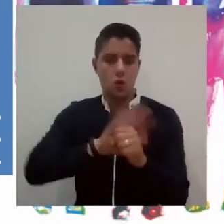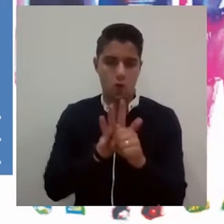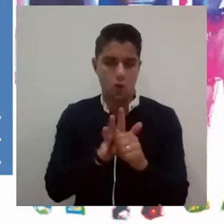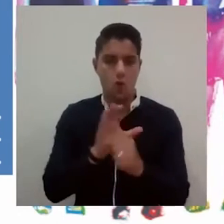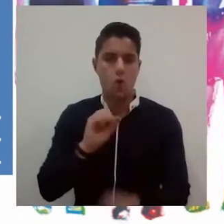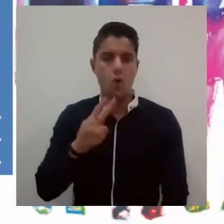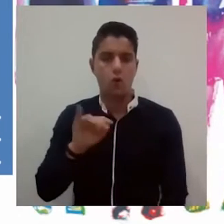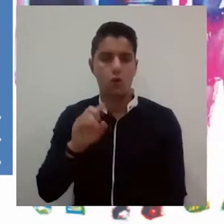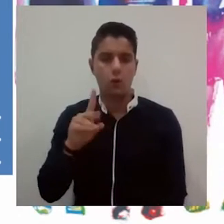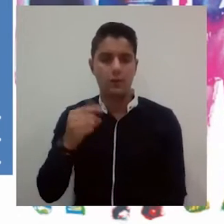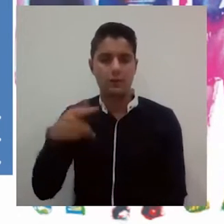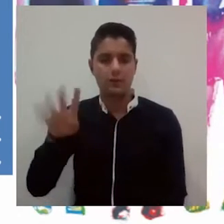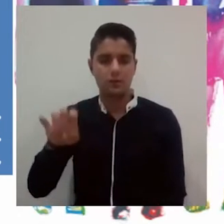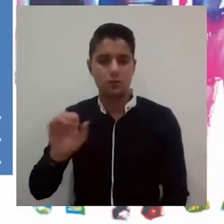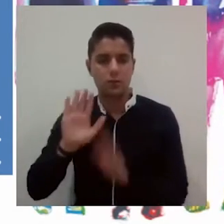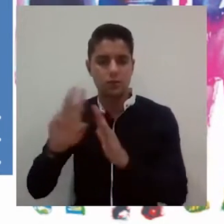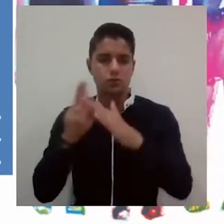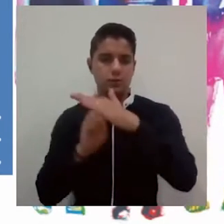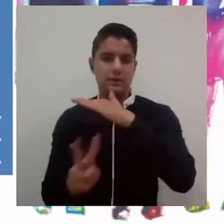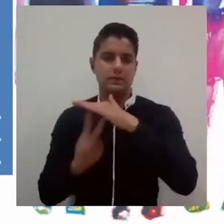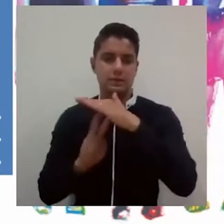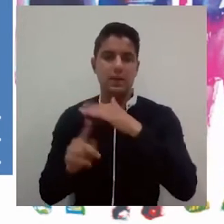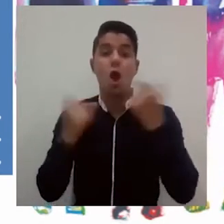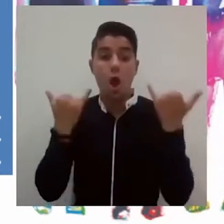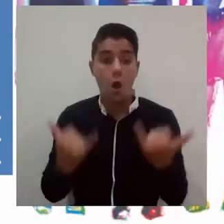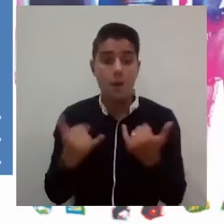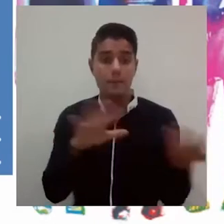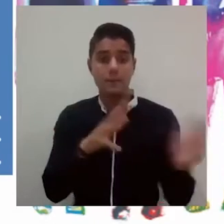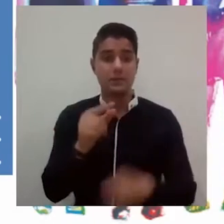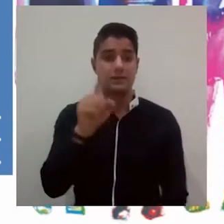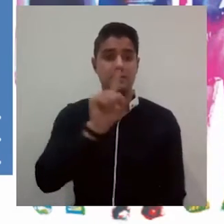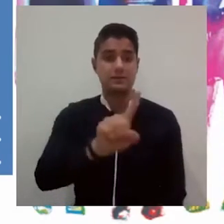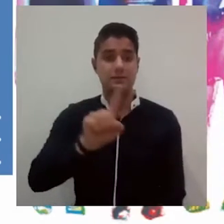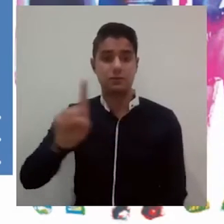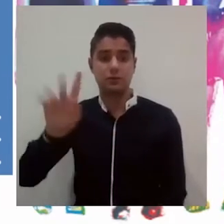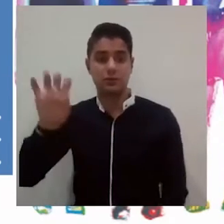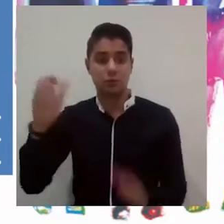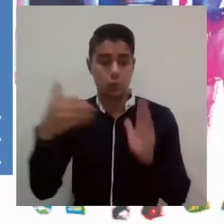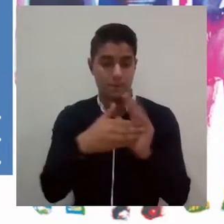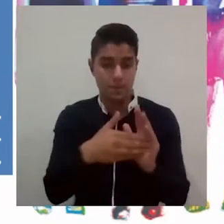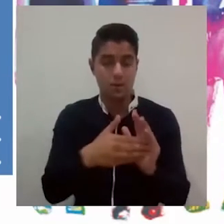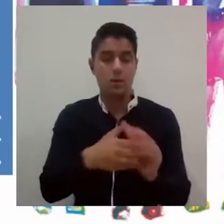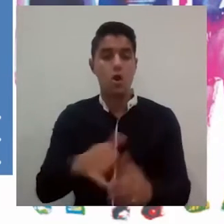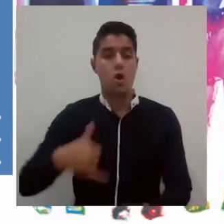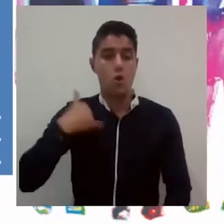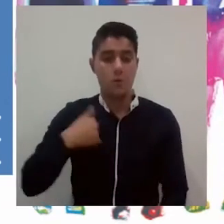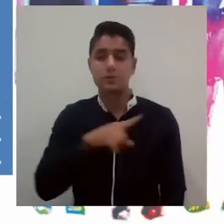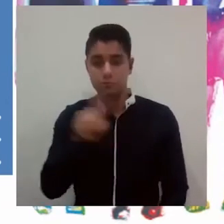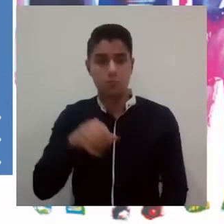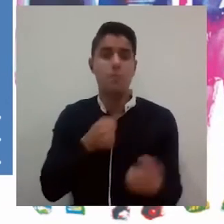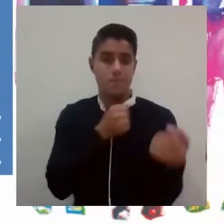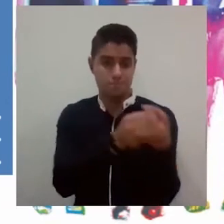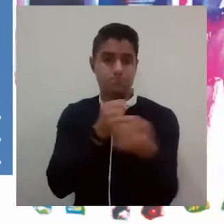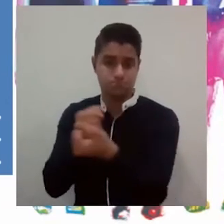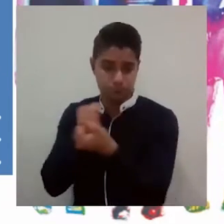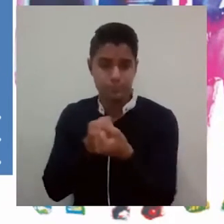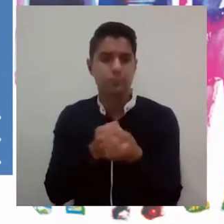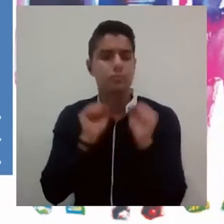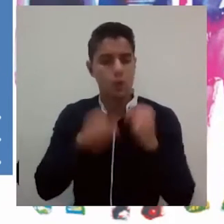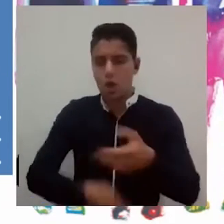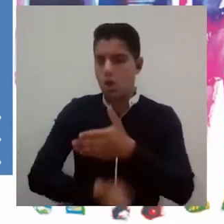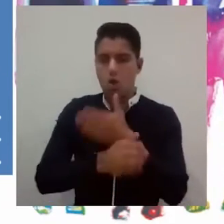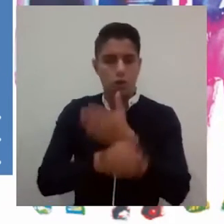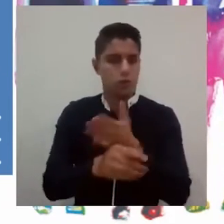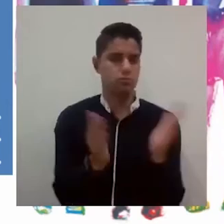COVID-19 para ICETEX. Hoy, más de 119 mil jóvenes y sus familias tienen un apoyo efectivo